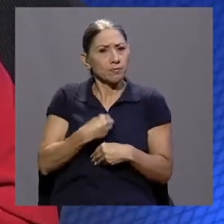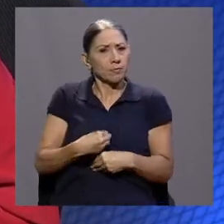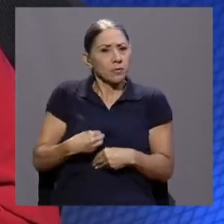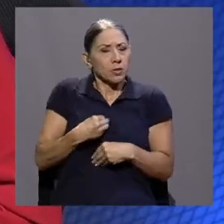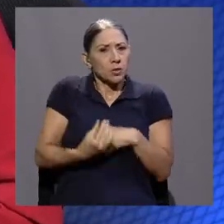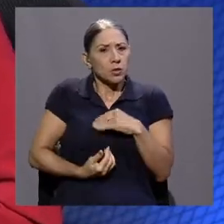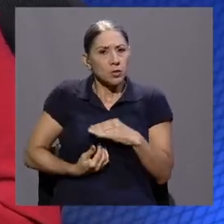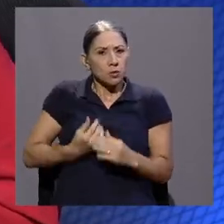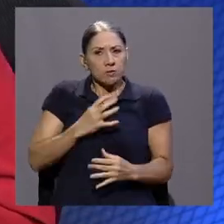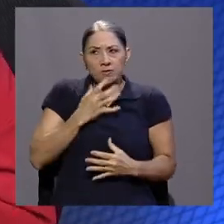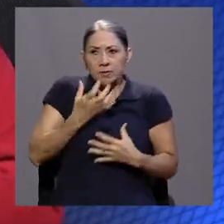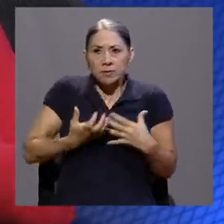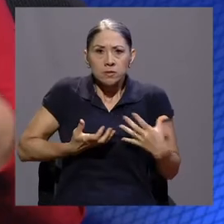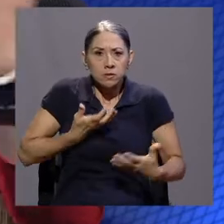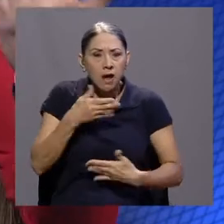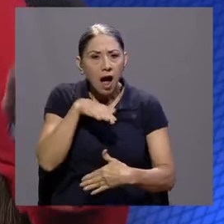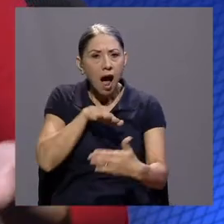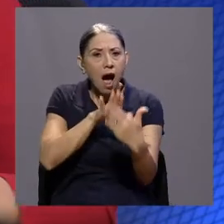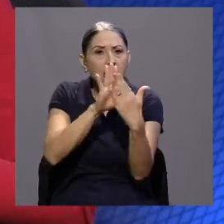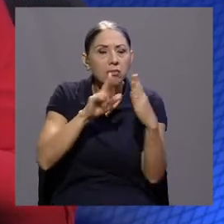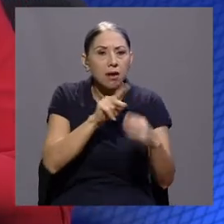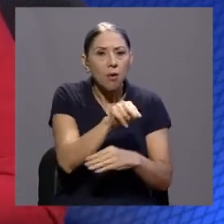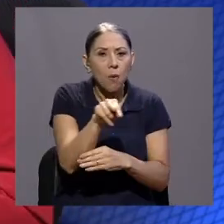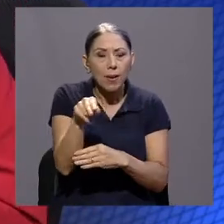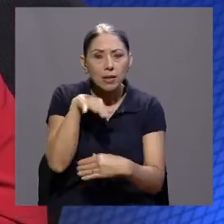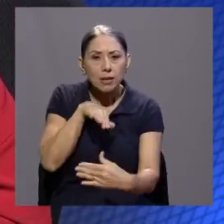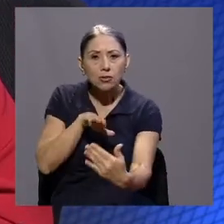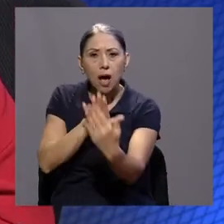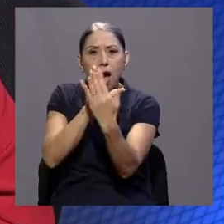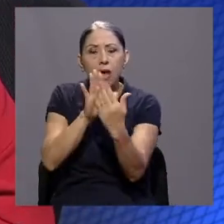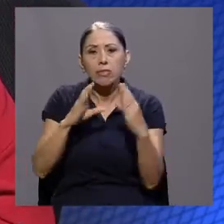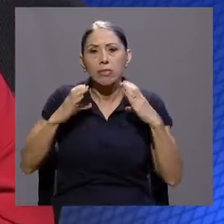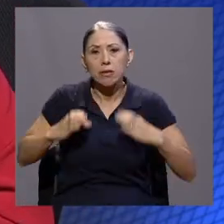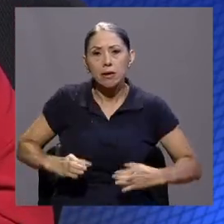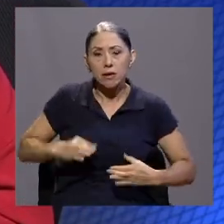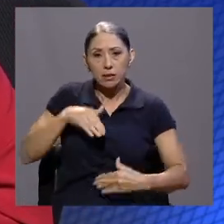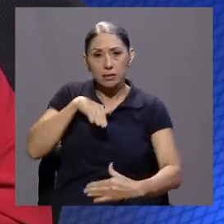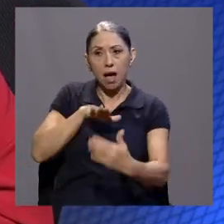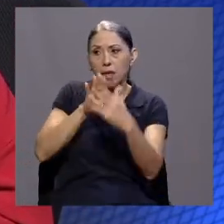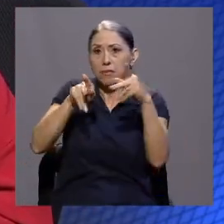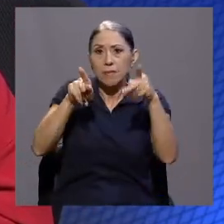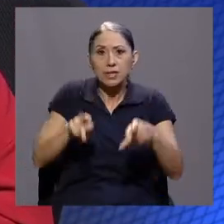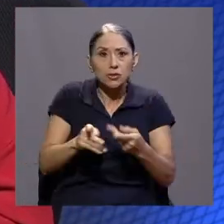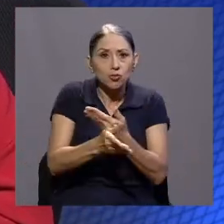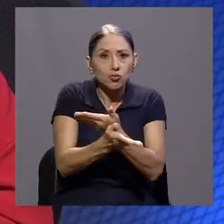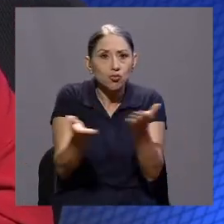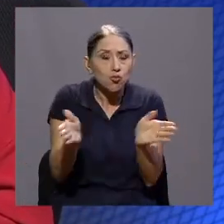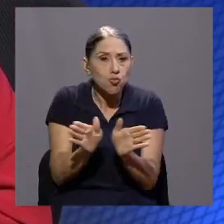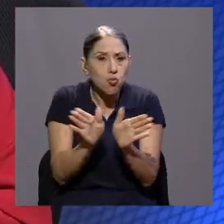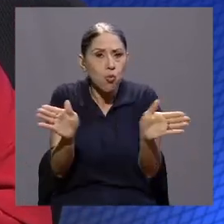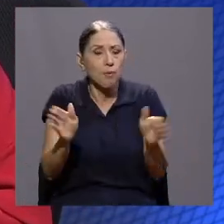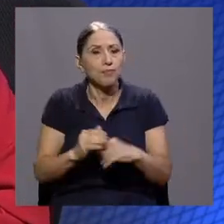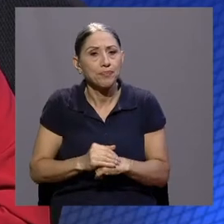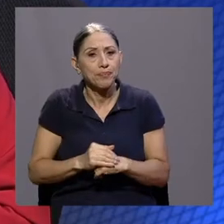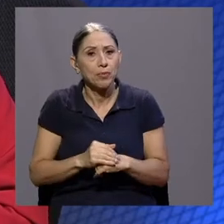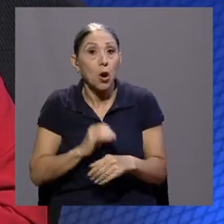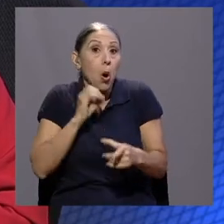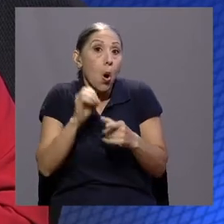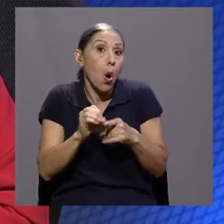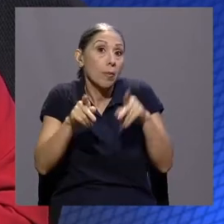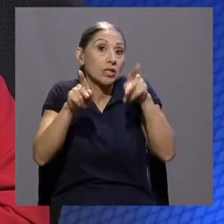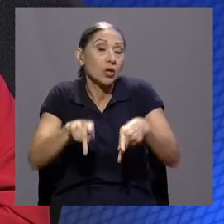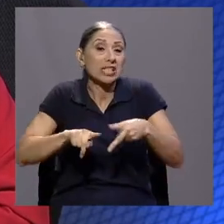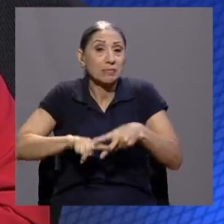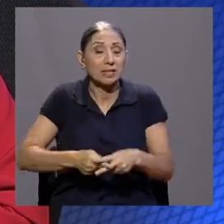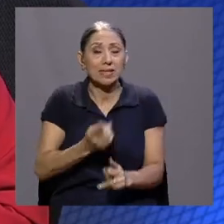ante los compañeros, ante los clientes, ante las personas que se tienen a cargo, por ejemplo. O enojarse